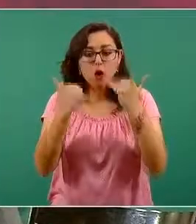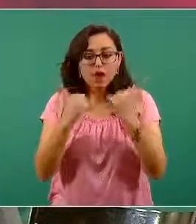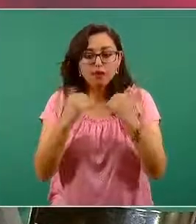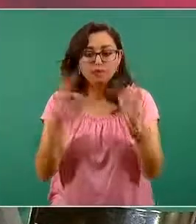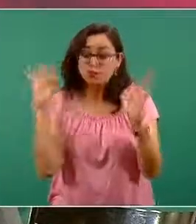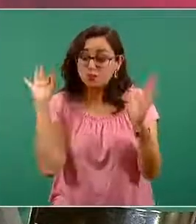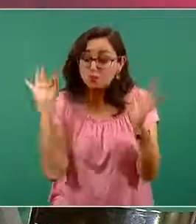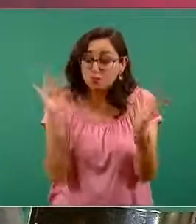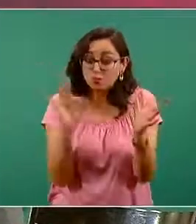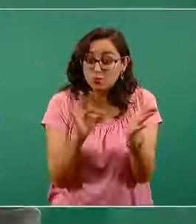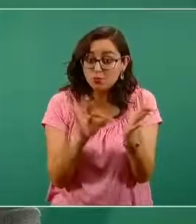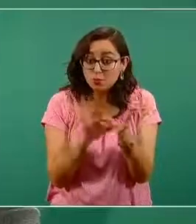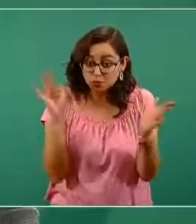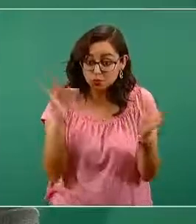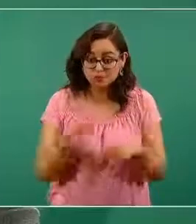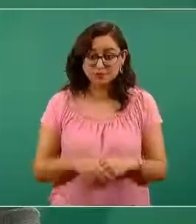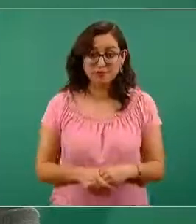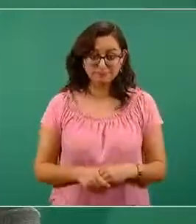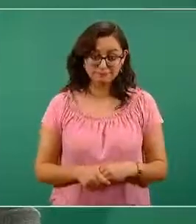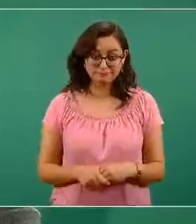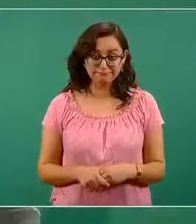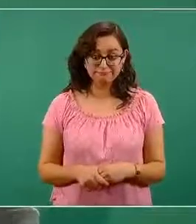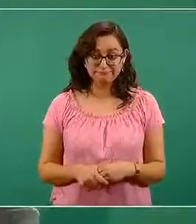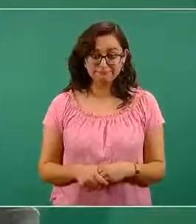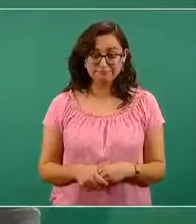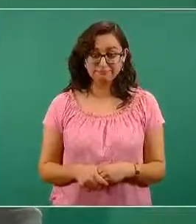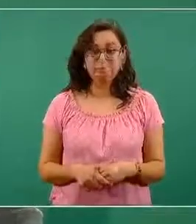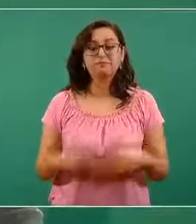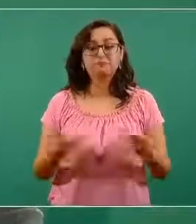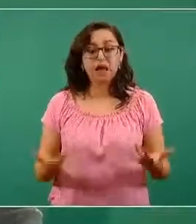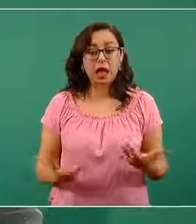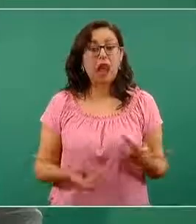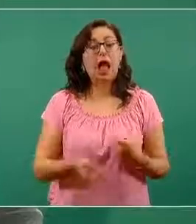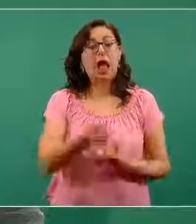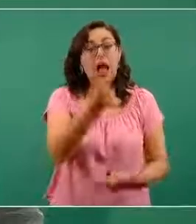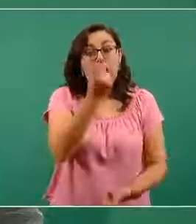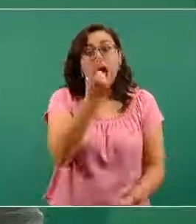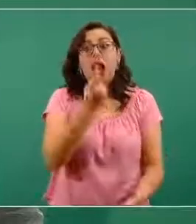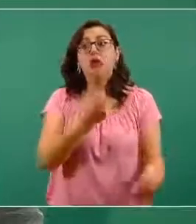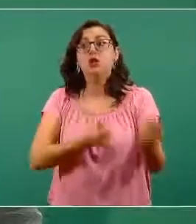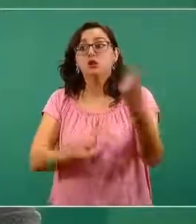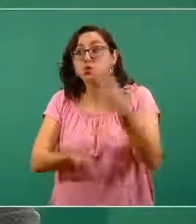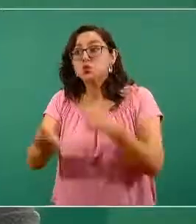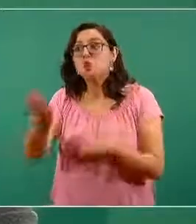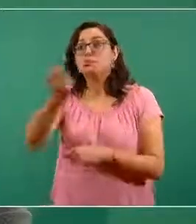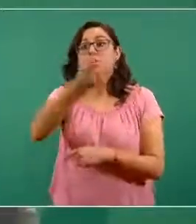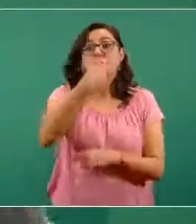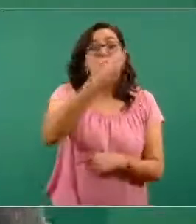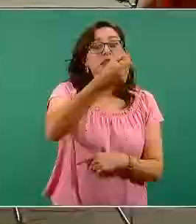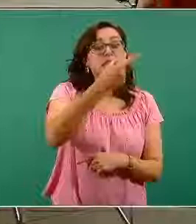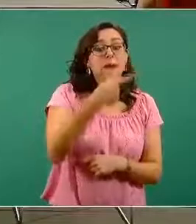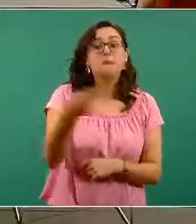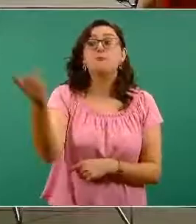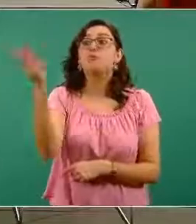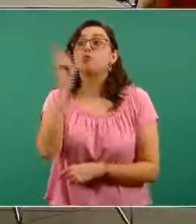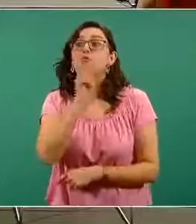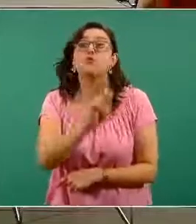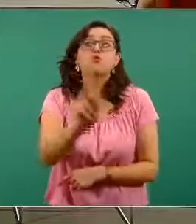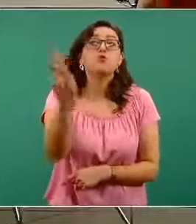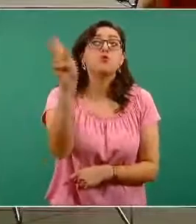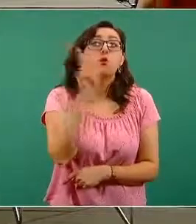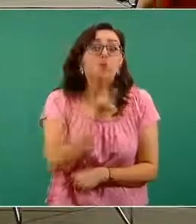SARS-CoV-2, hay diferentes ensayos clínicos en todo el mundo intentando buscar,